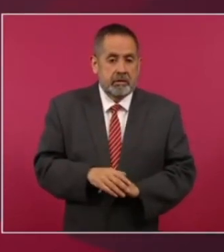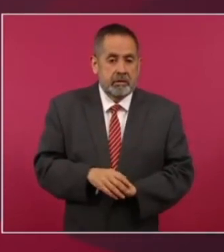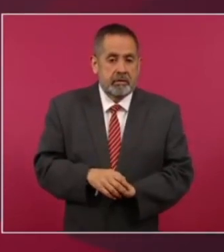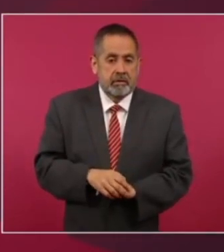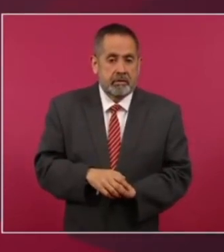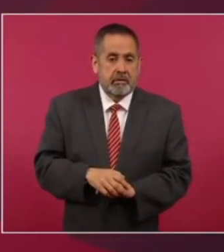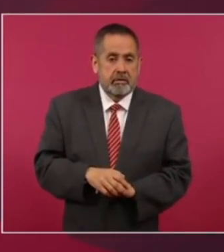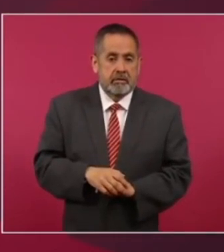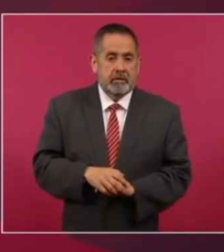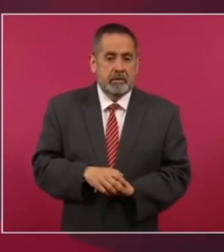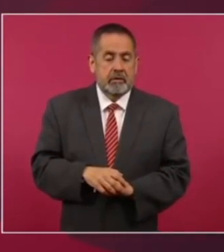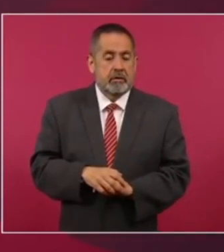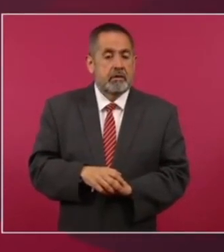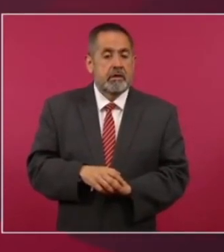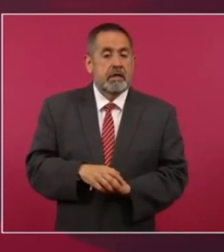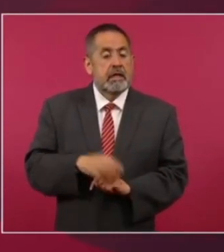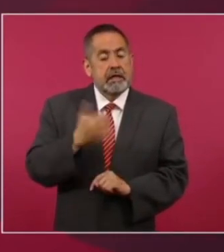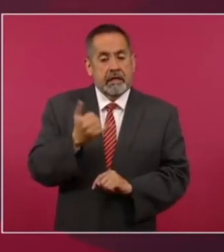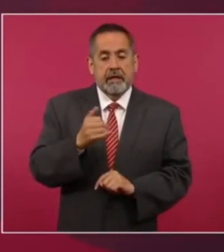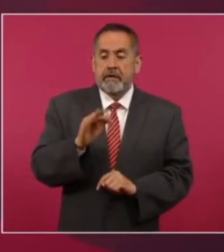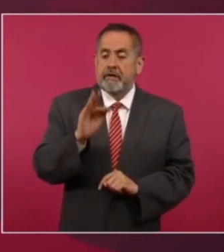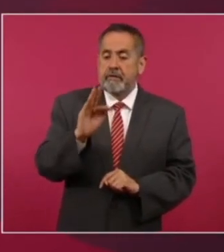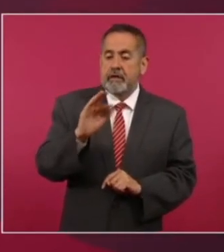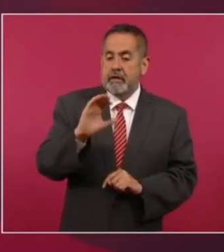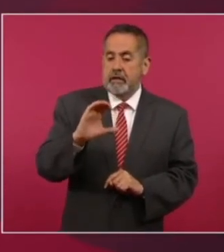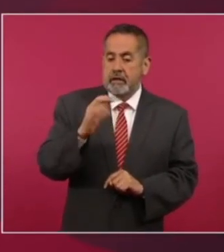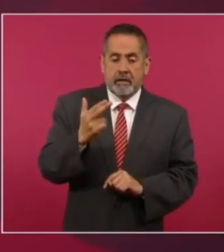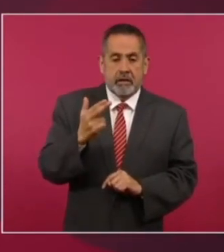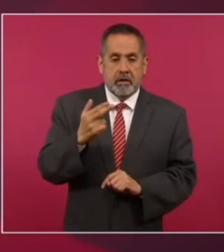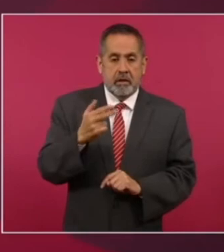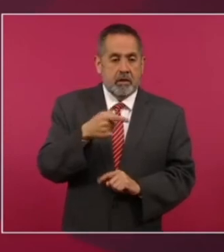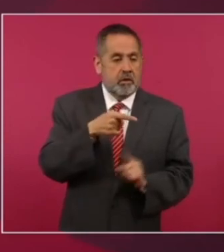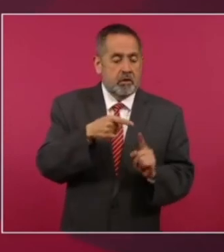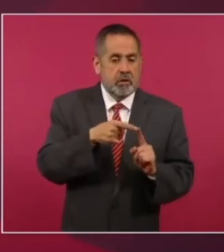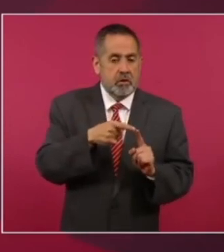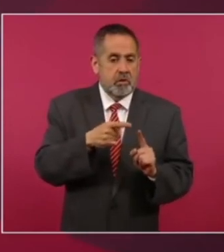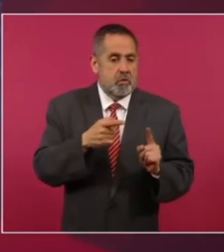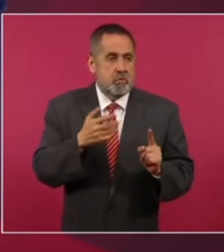Calderón no tiene